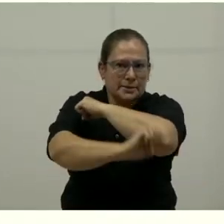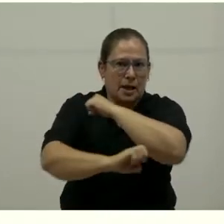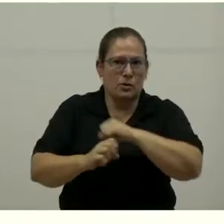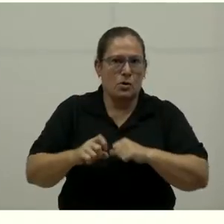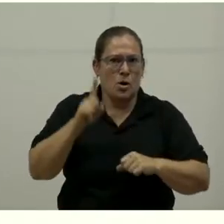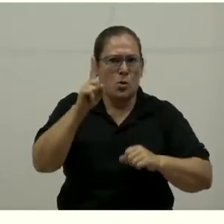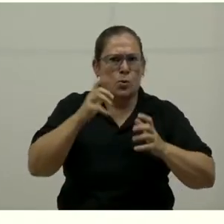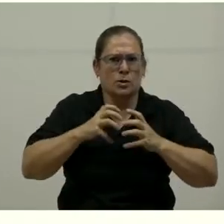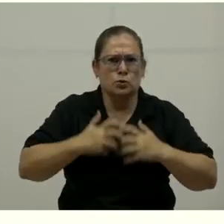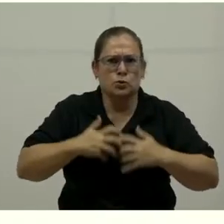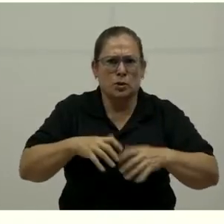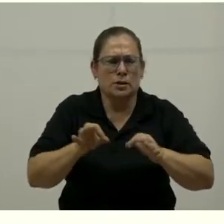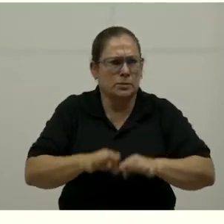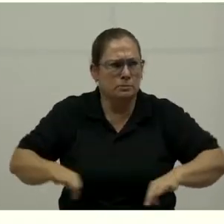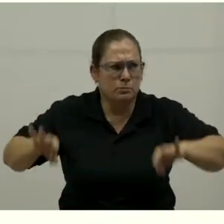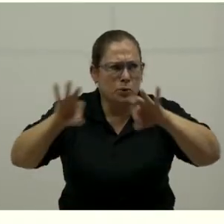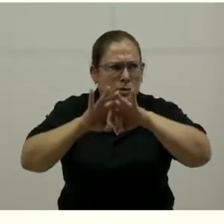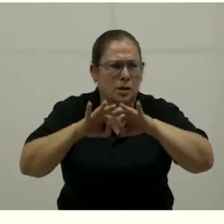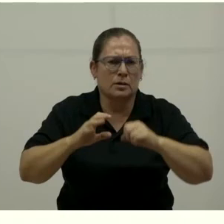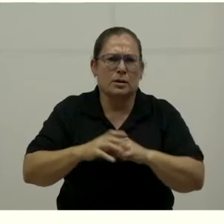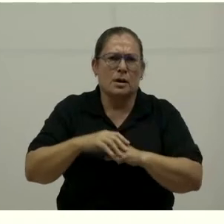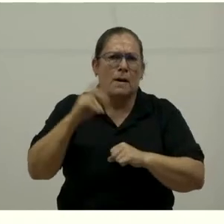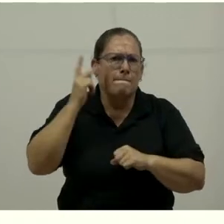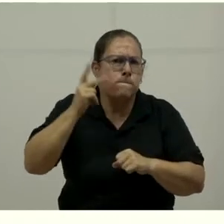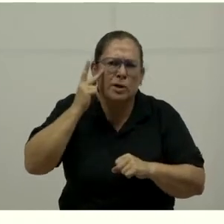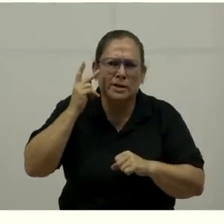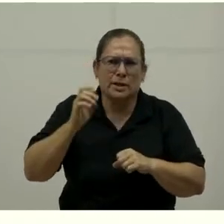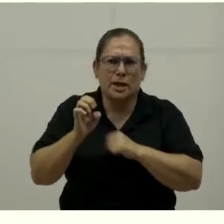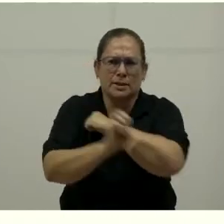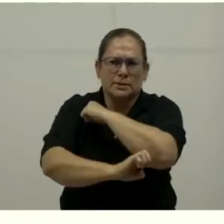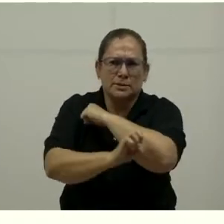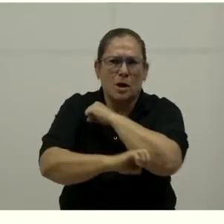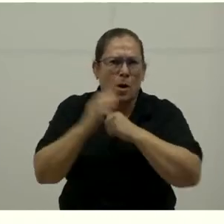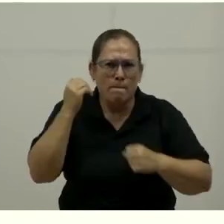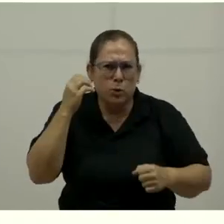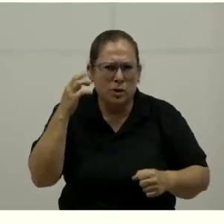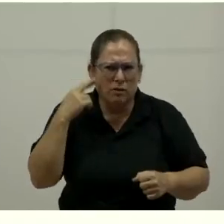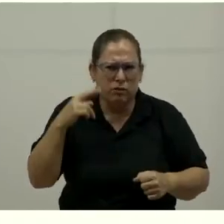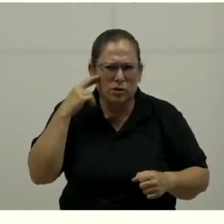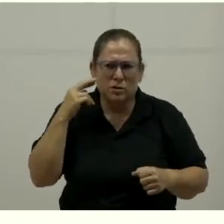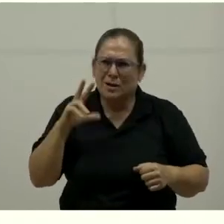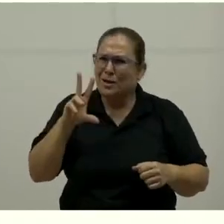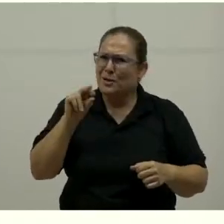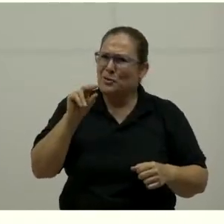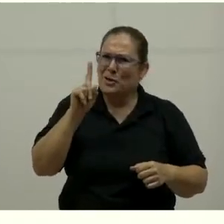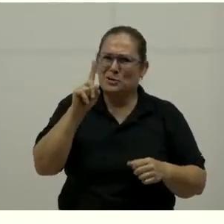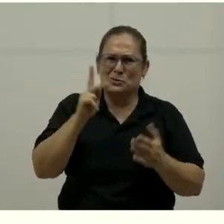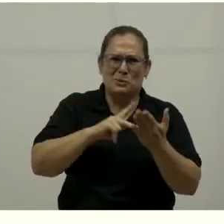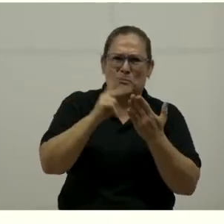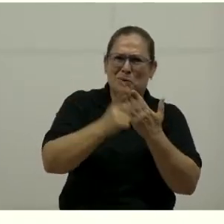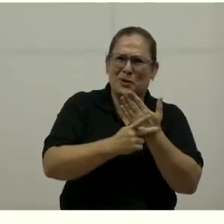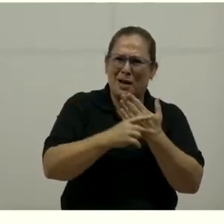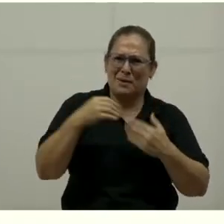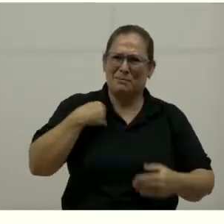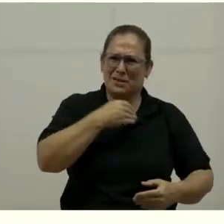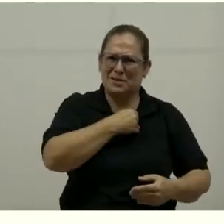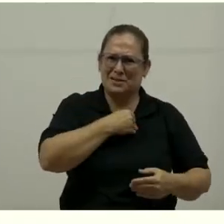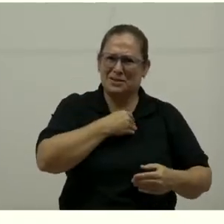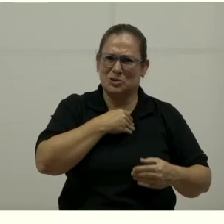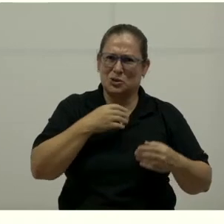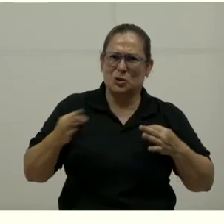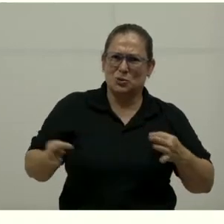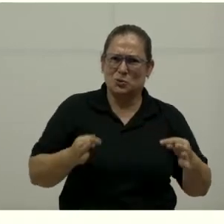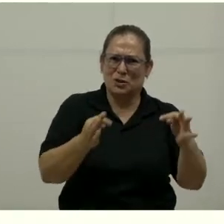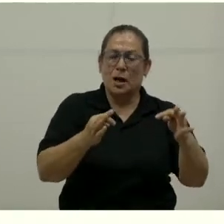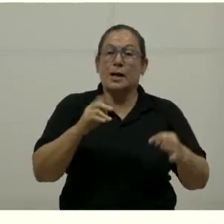una industria muy importante y debe ser política de Estado. ¿Y por qué? Porque esto no es un programa para el próximo ministro de Turismo. Esto es un